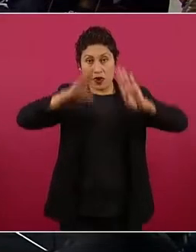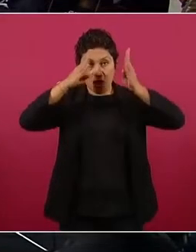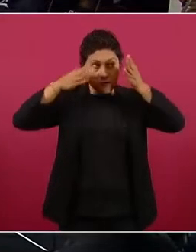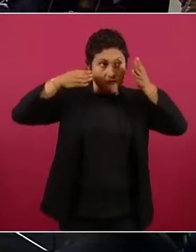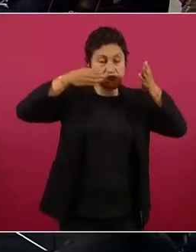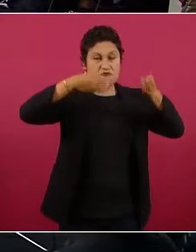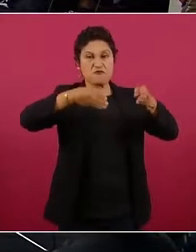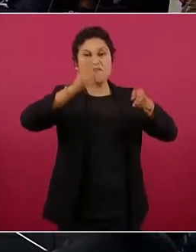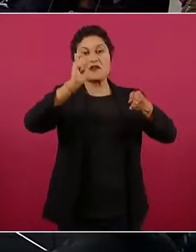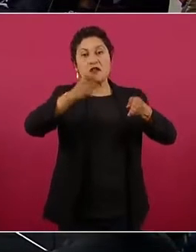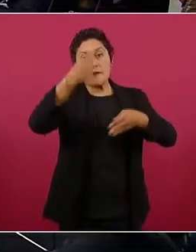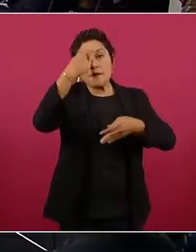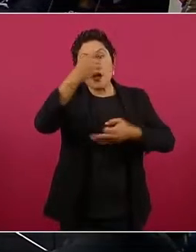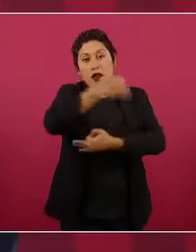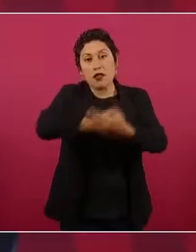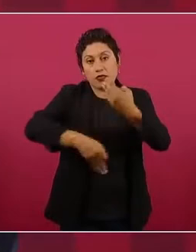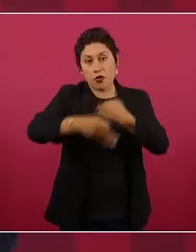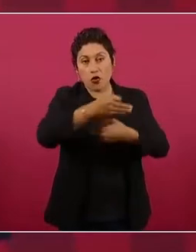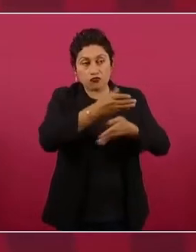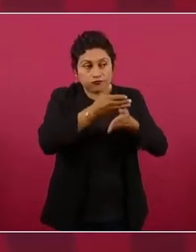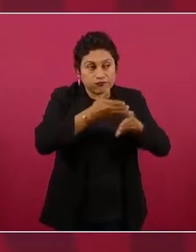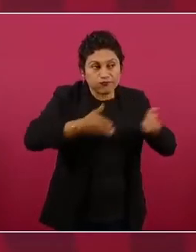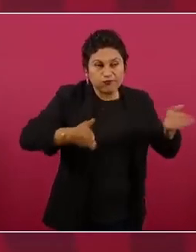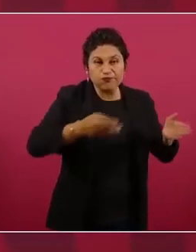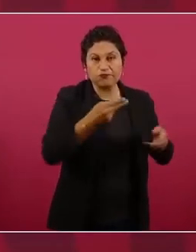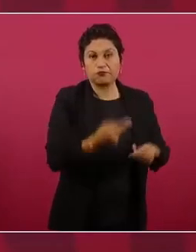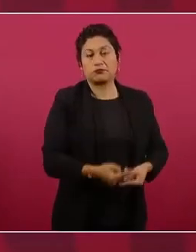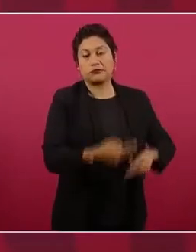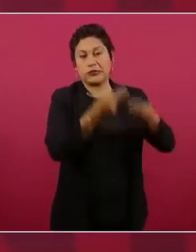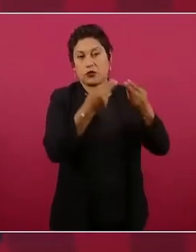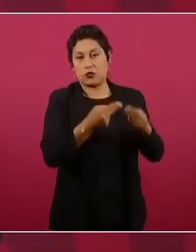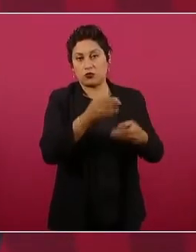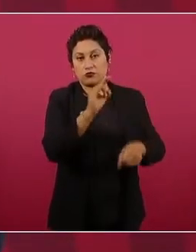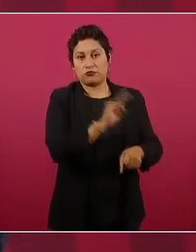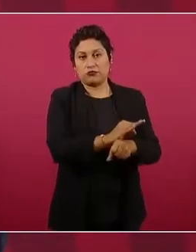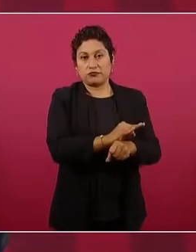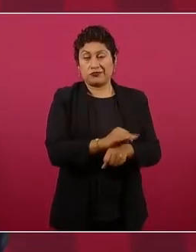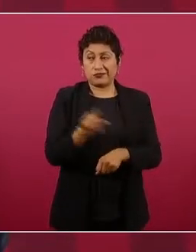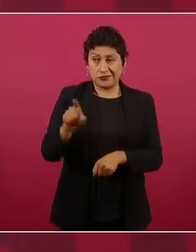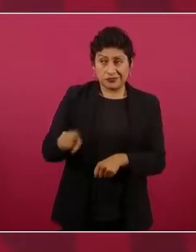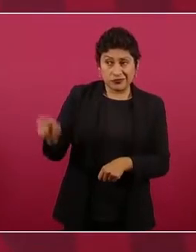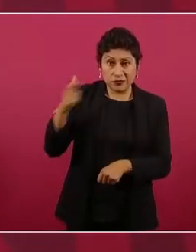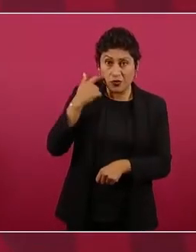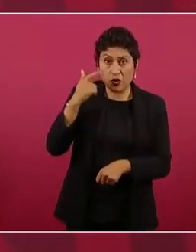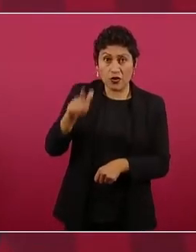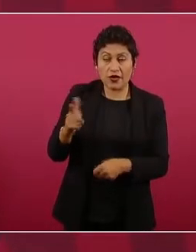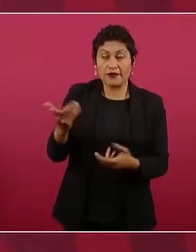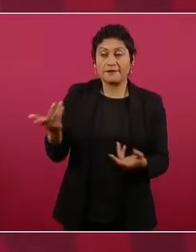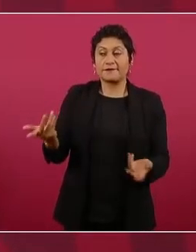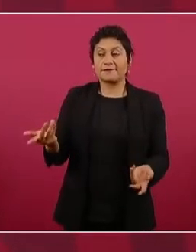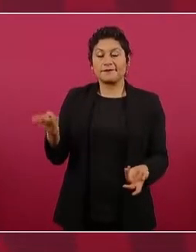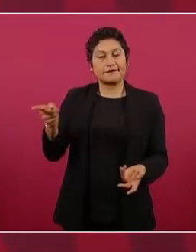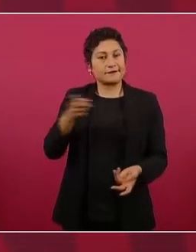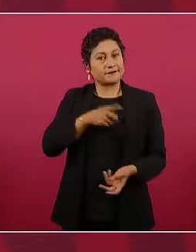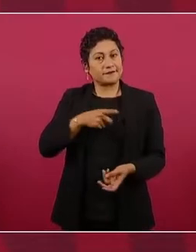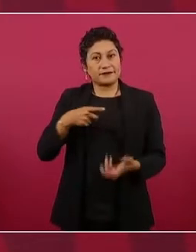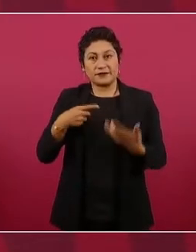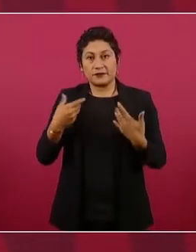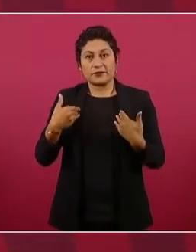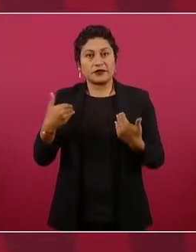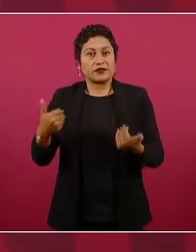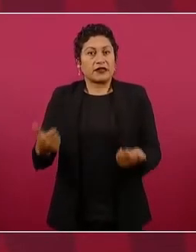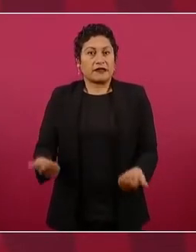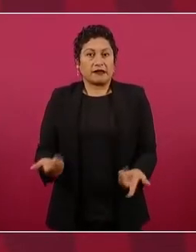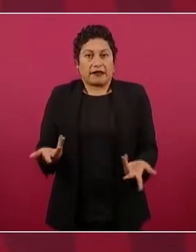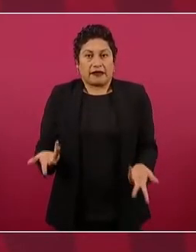públicos, ellos deben entender eso. Por nosotros no estamos aquí como